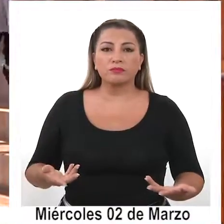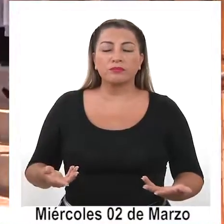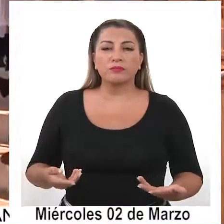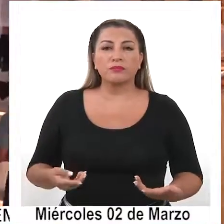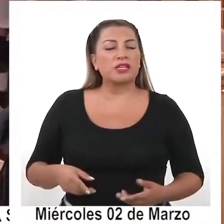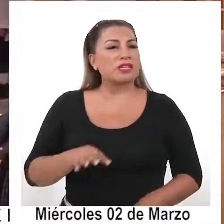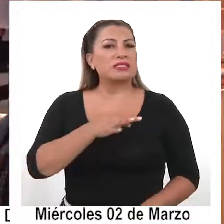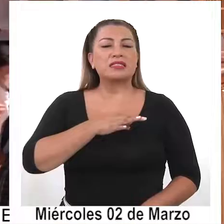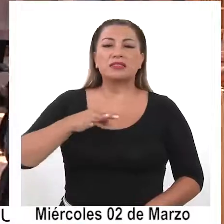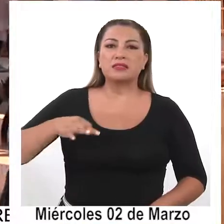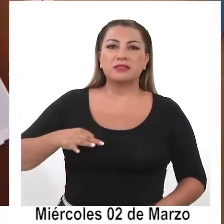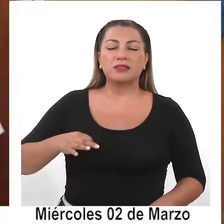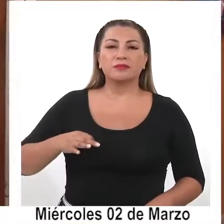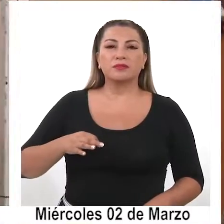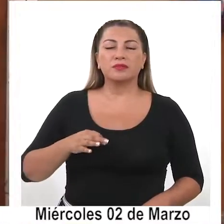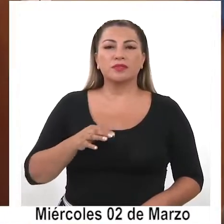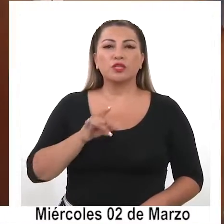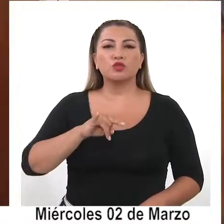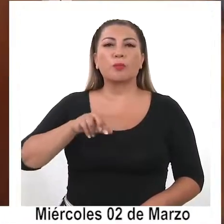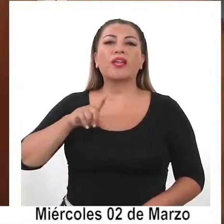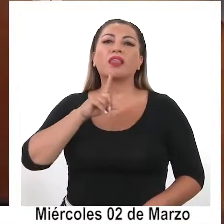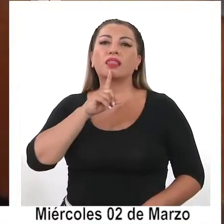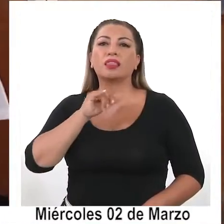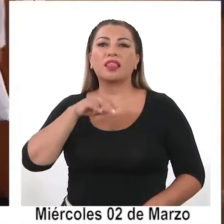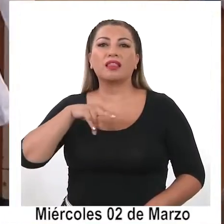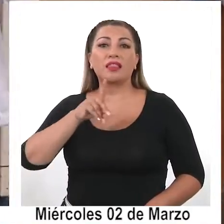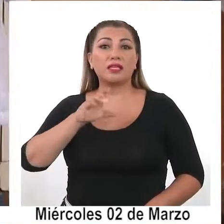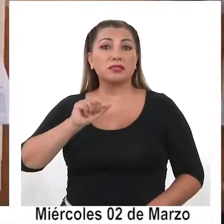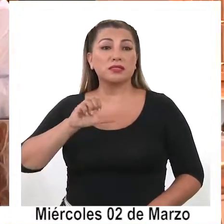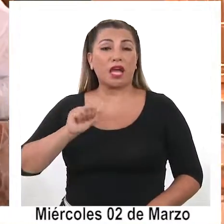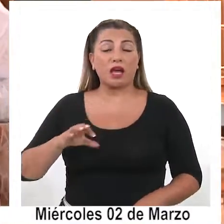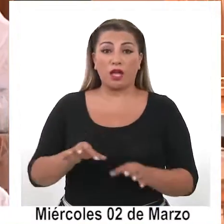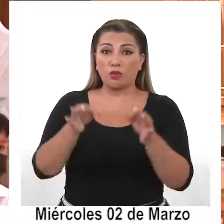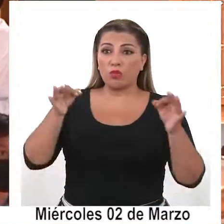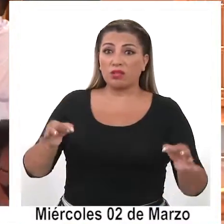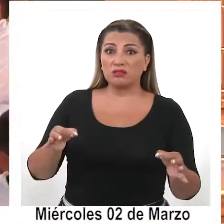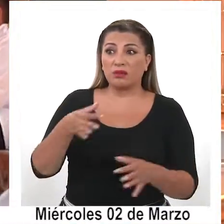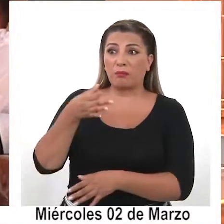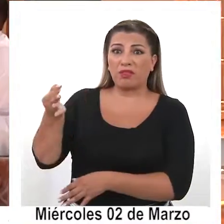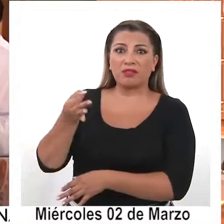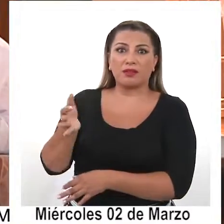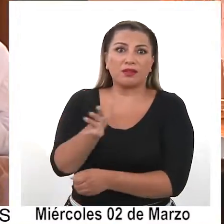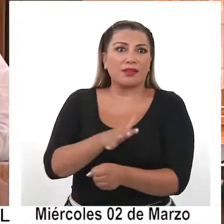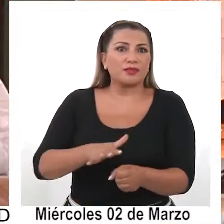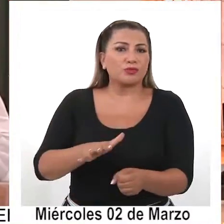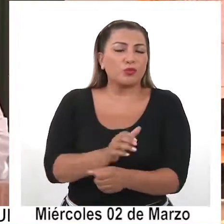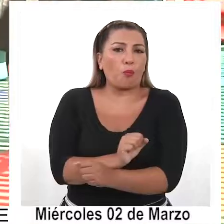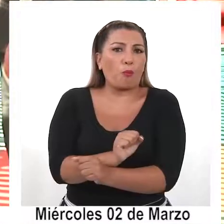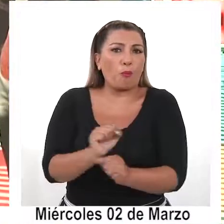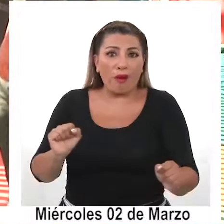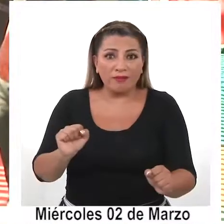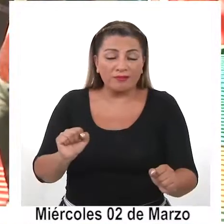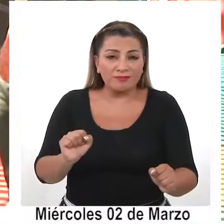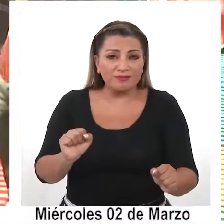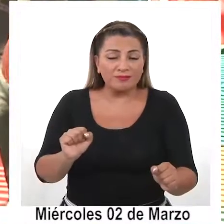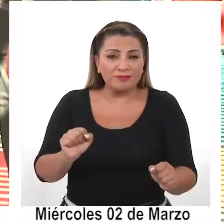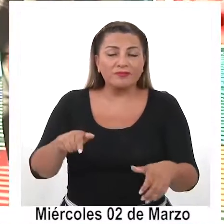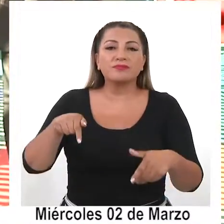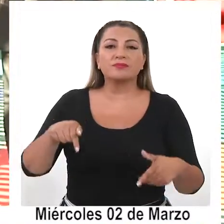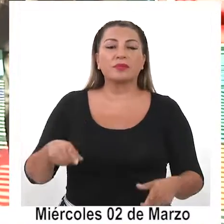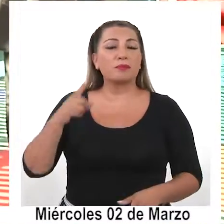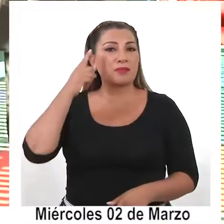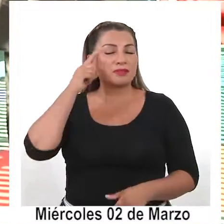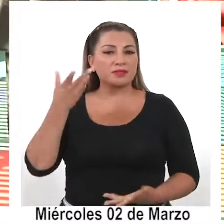Oficina Regional de la Superintendencia de Educación precisaron que no debieran ocurrir este tipo de hechos,